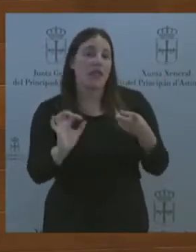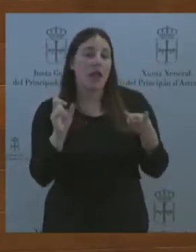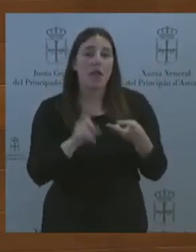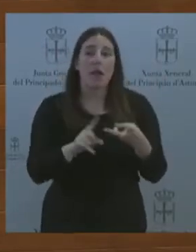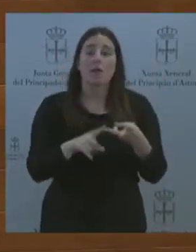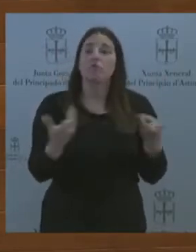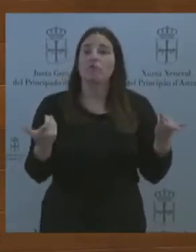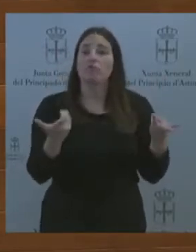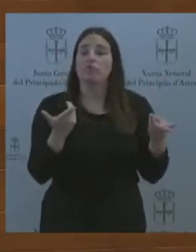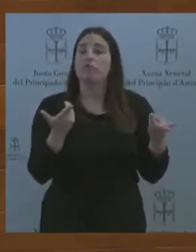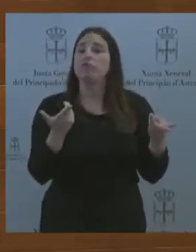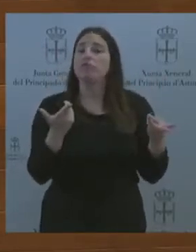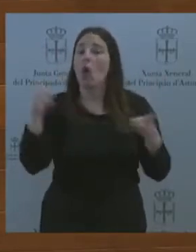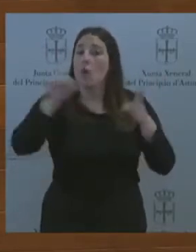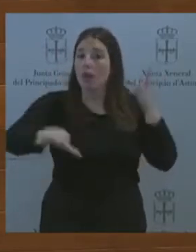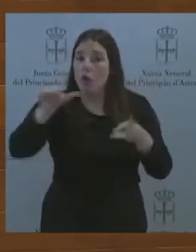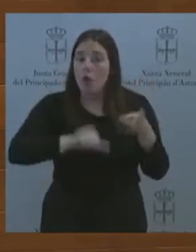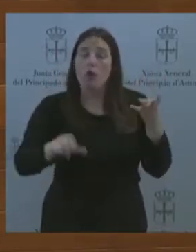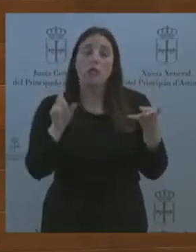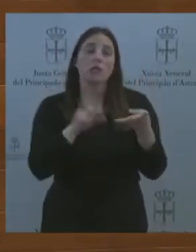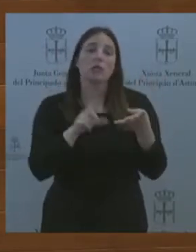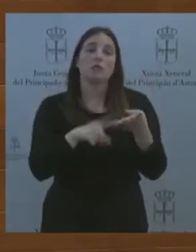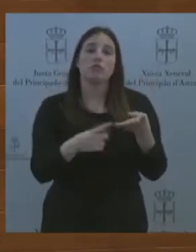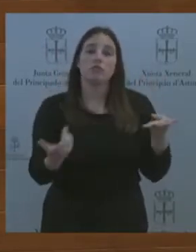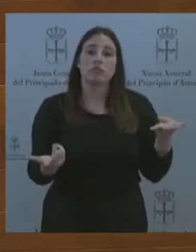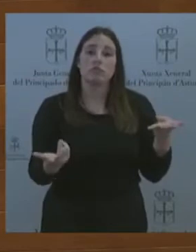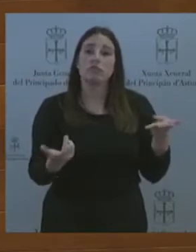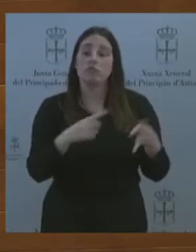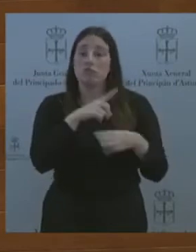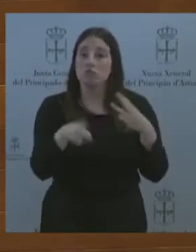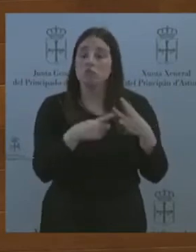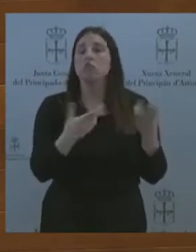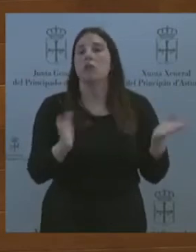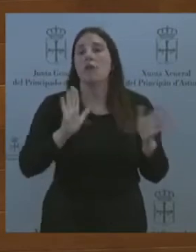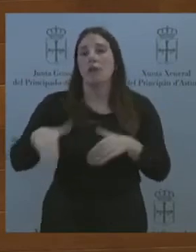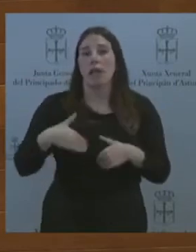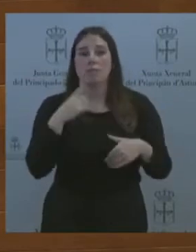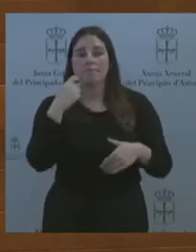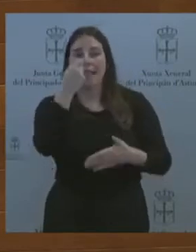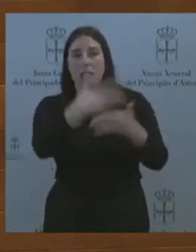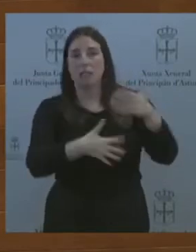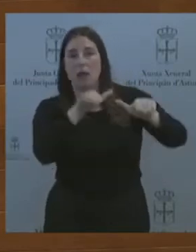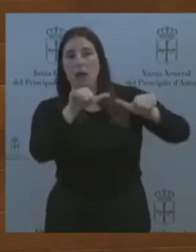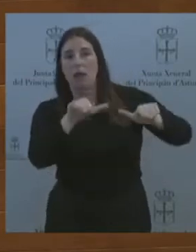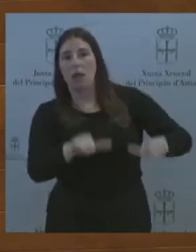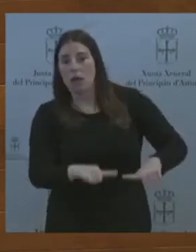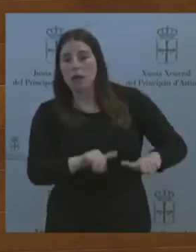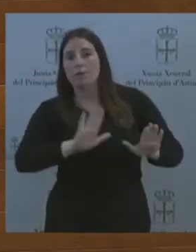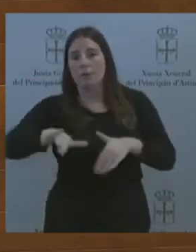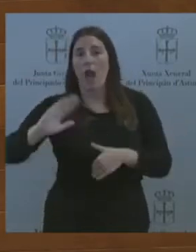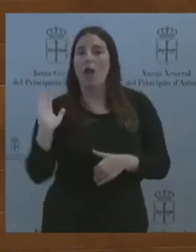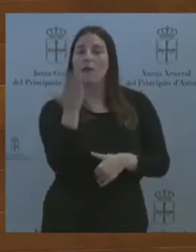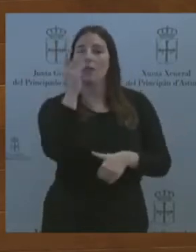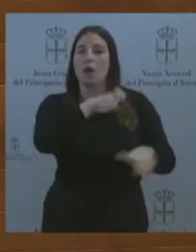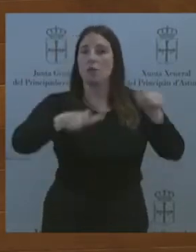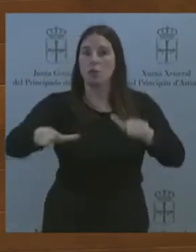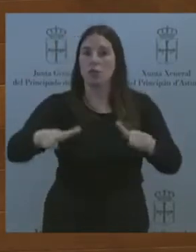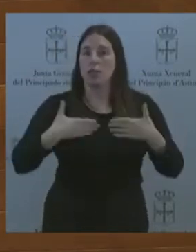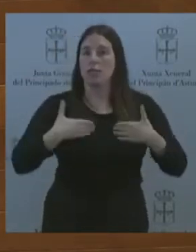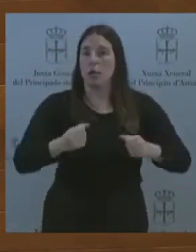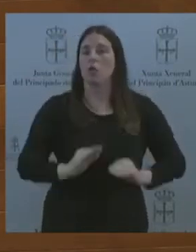que continúan acumulando retrasos que ponen en peligro la salud de los asturianos, con especial problemática en el medio rural.